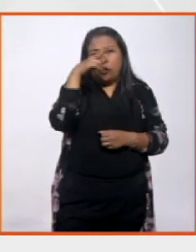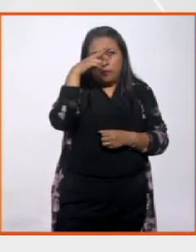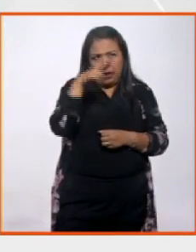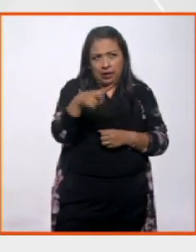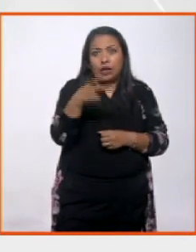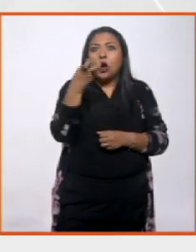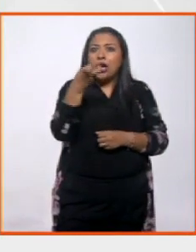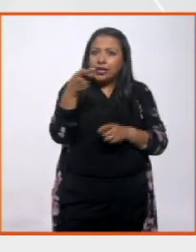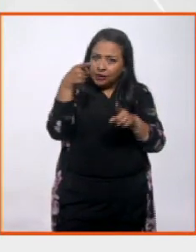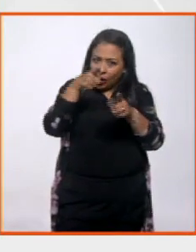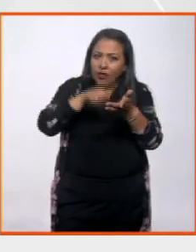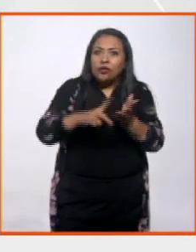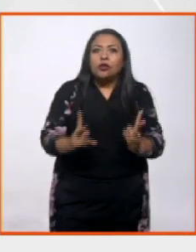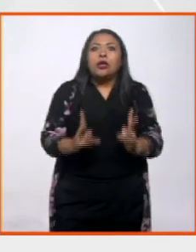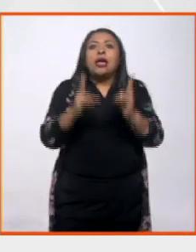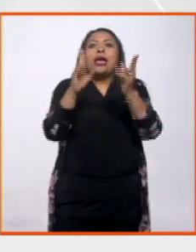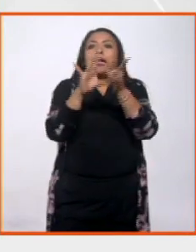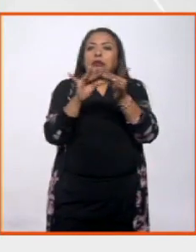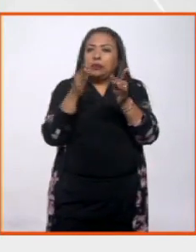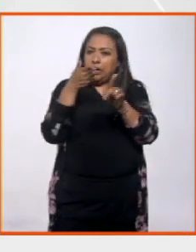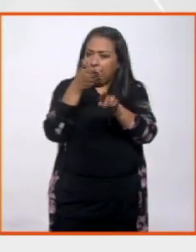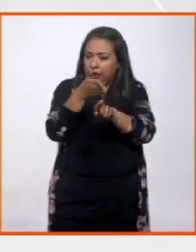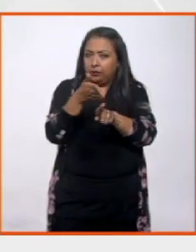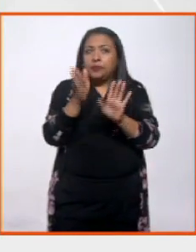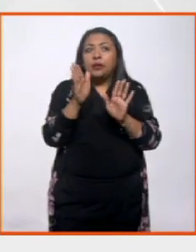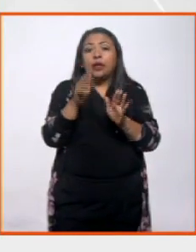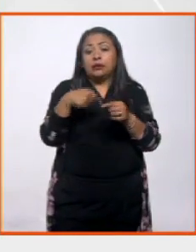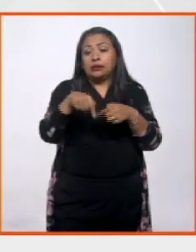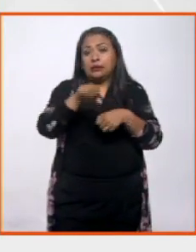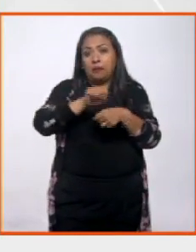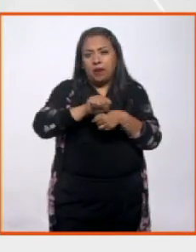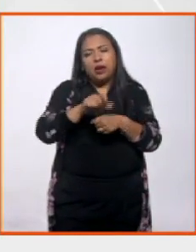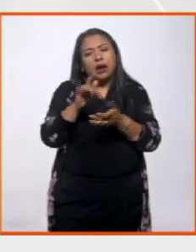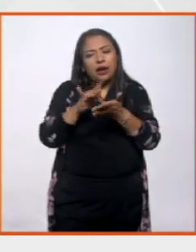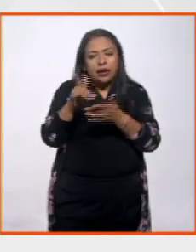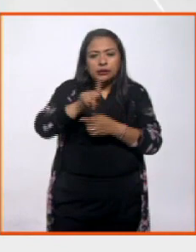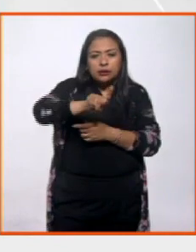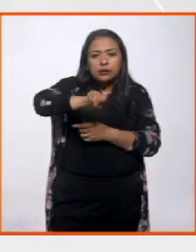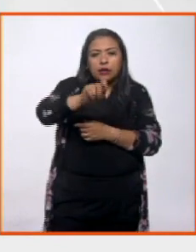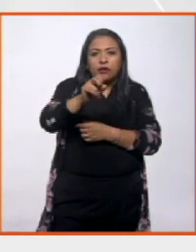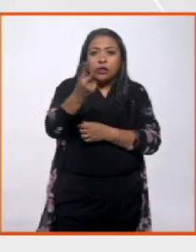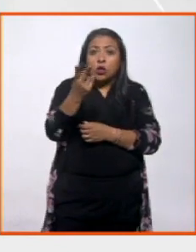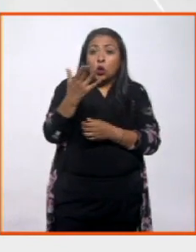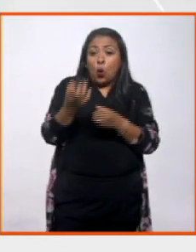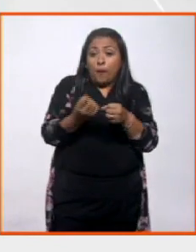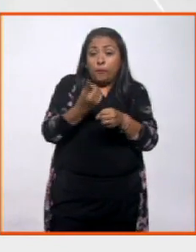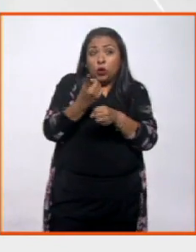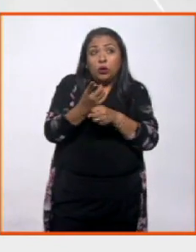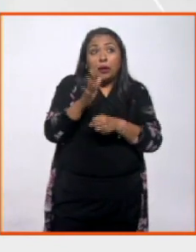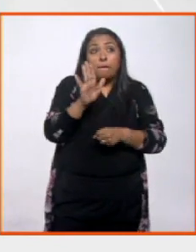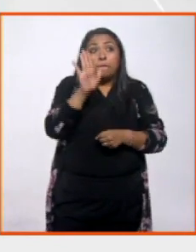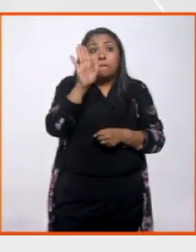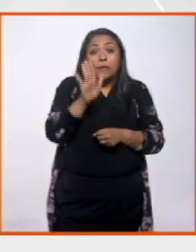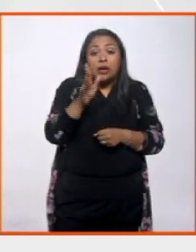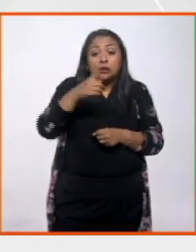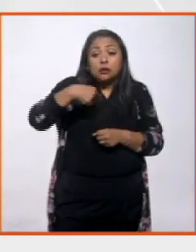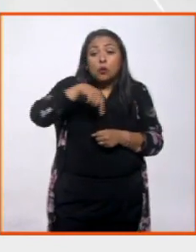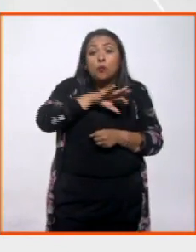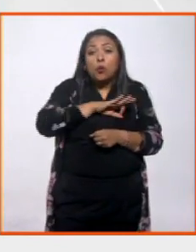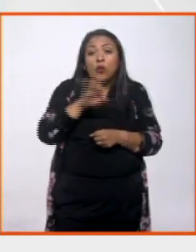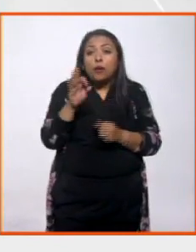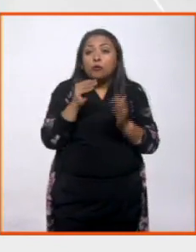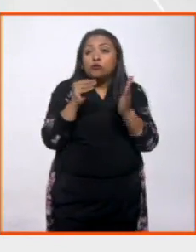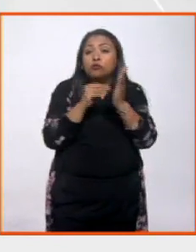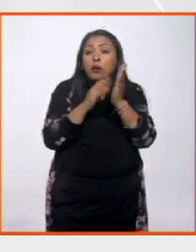Vamos a hablar de esto en esta sección a partir de esta semana. Quiero agradecer al Canal 22 por esta oportunidad que parece que vamos a poder abrir